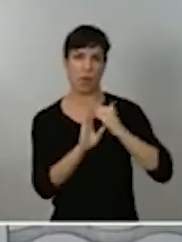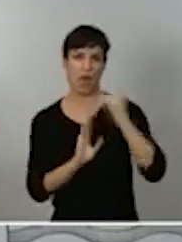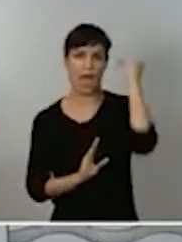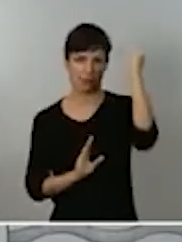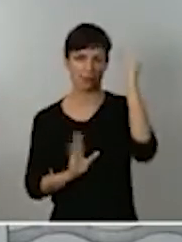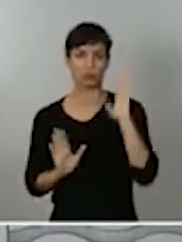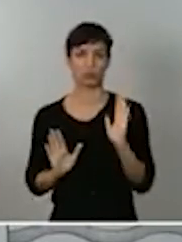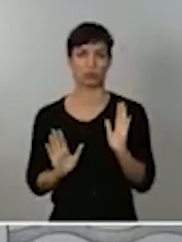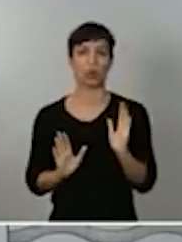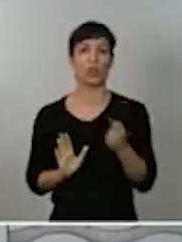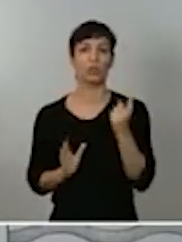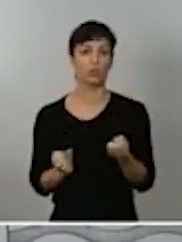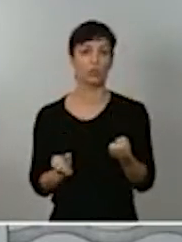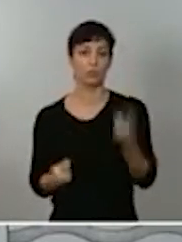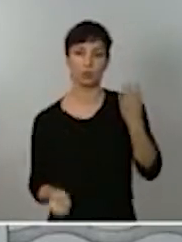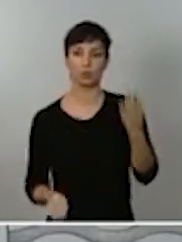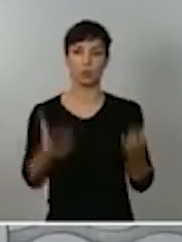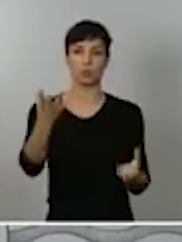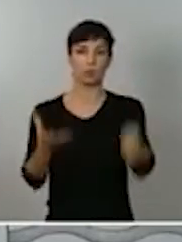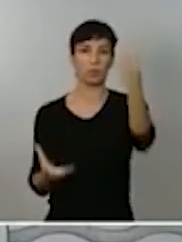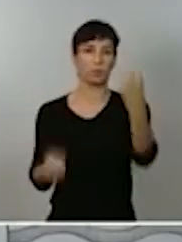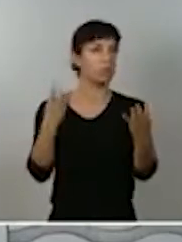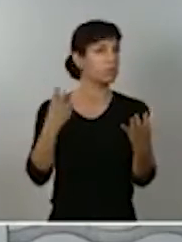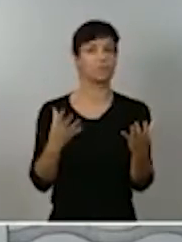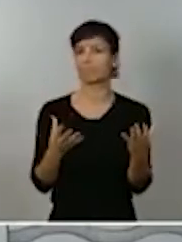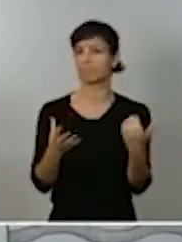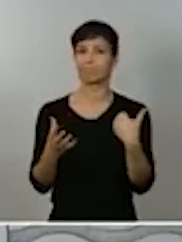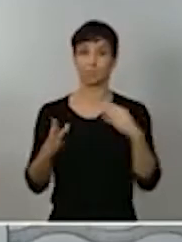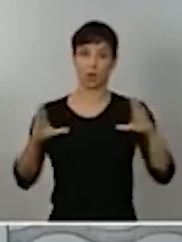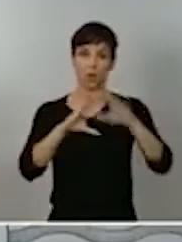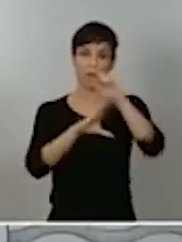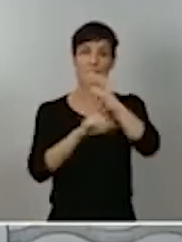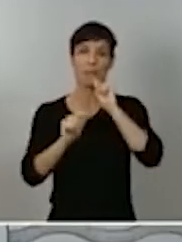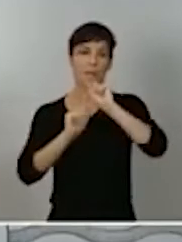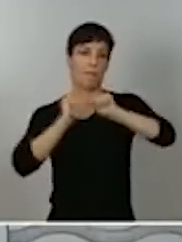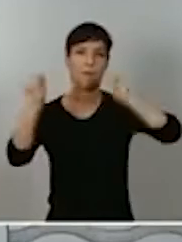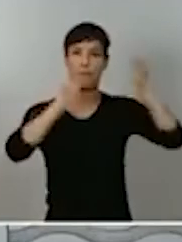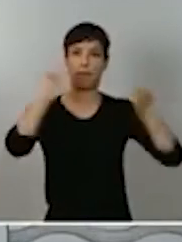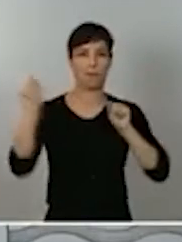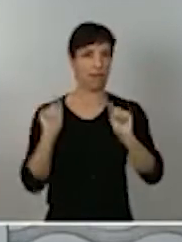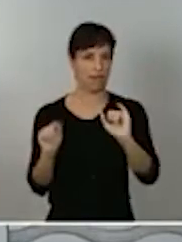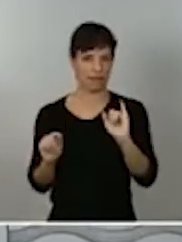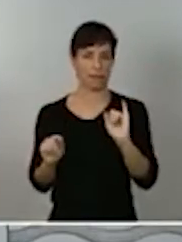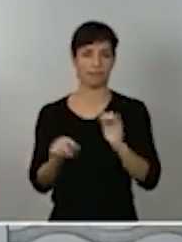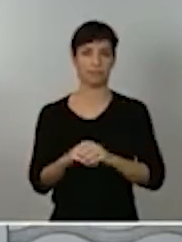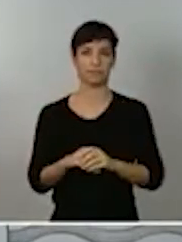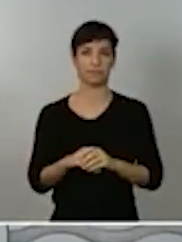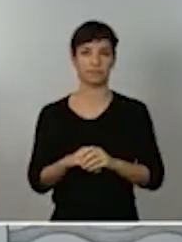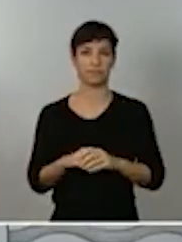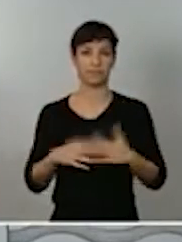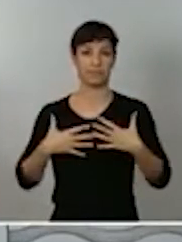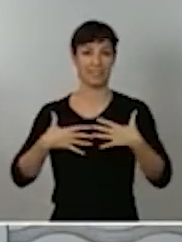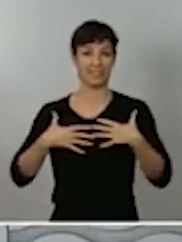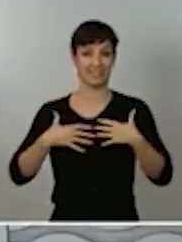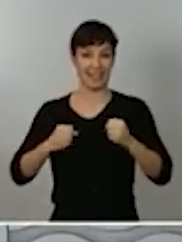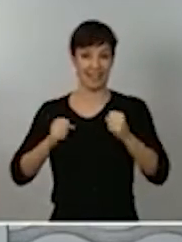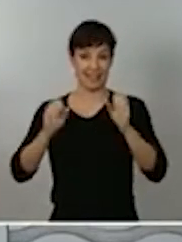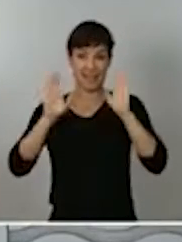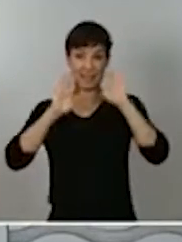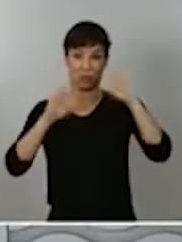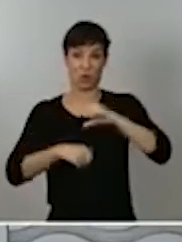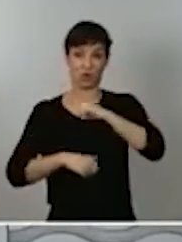brotes, hay transmisión comunitaria. Y a la atención sanitaria corre el riesgo serio de verse desbordada.